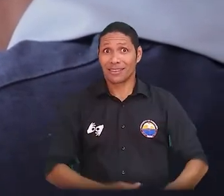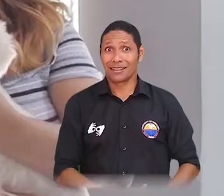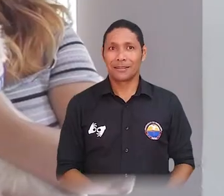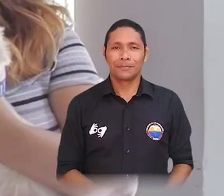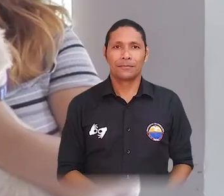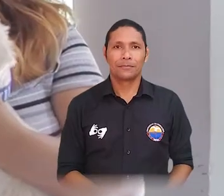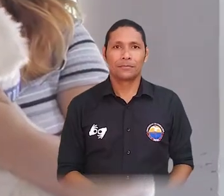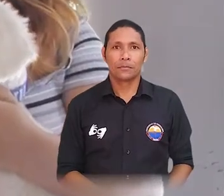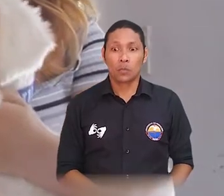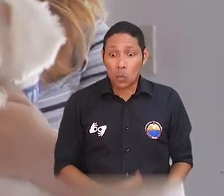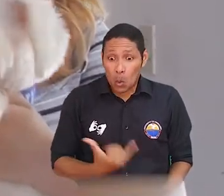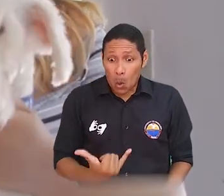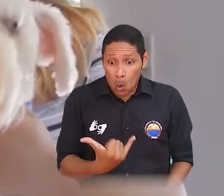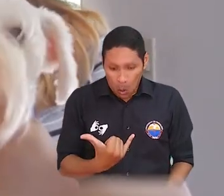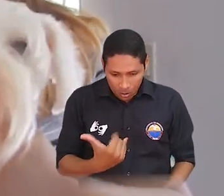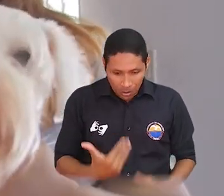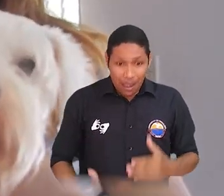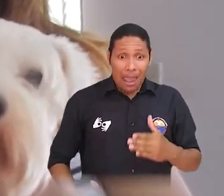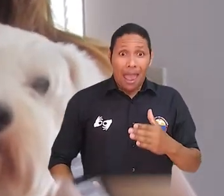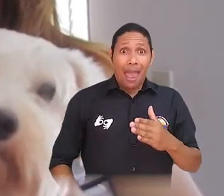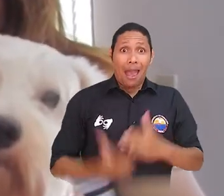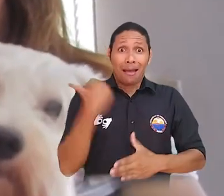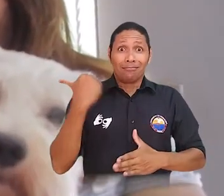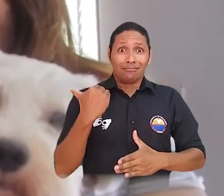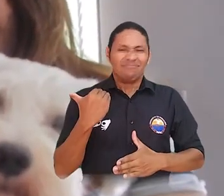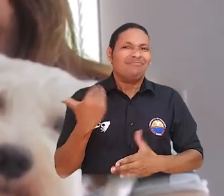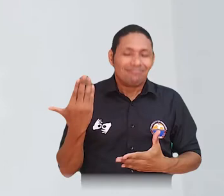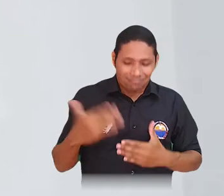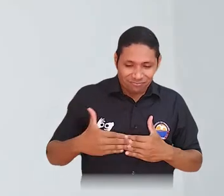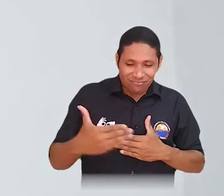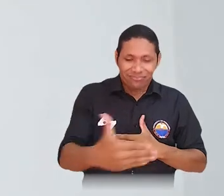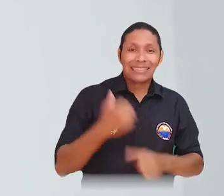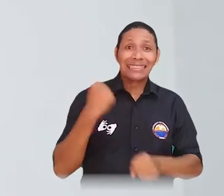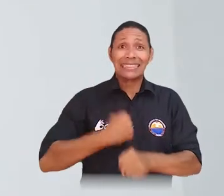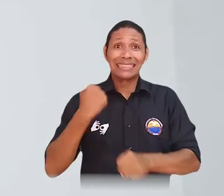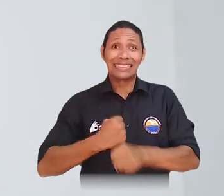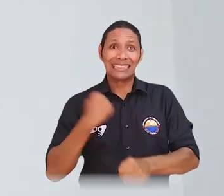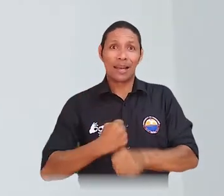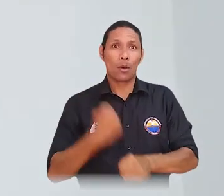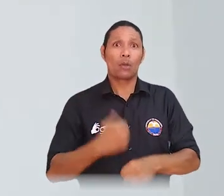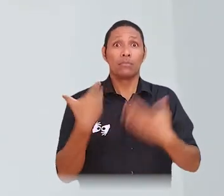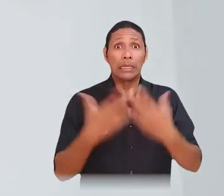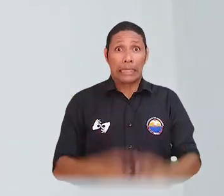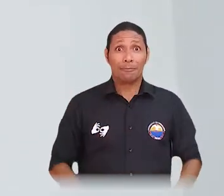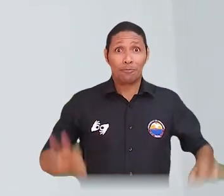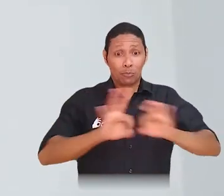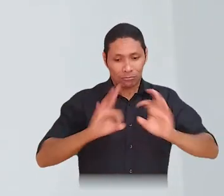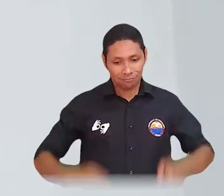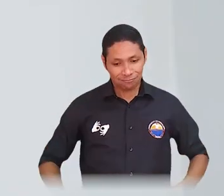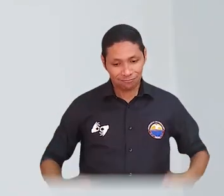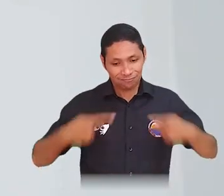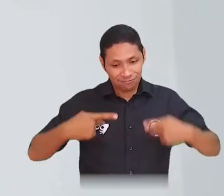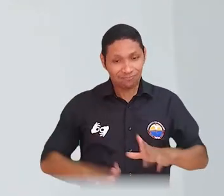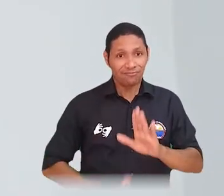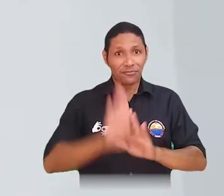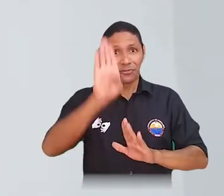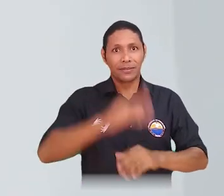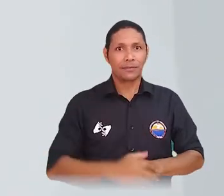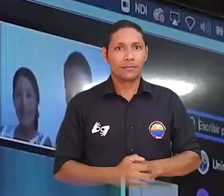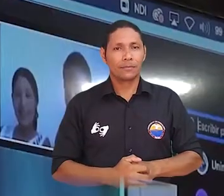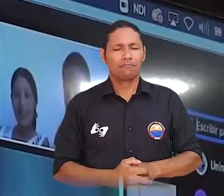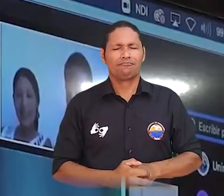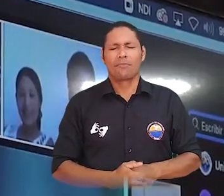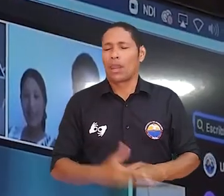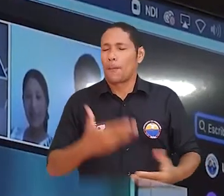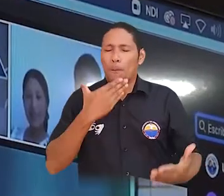tiene como propósito lograr en su vida. Hoy empezamos una nueva etapa, la laboral, que es